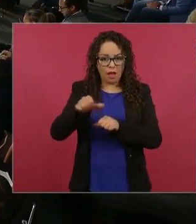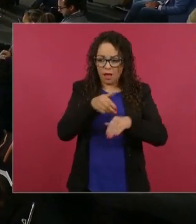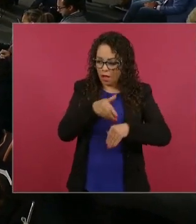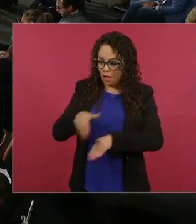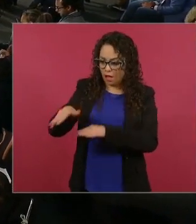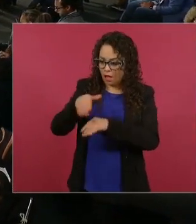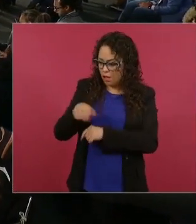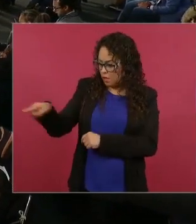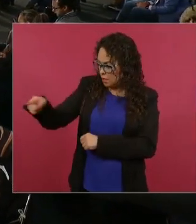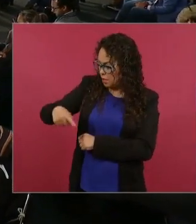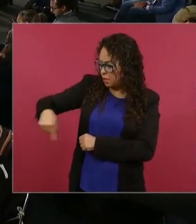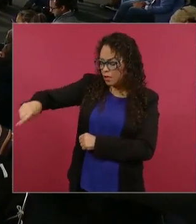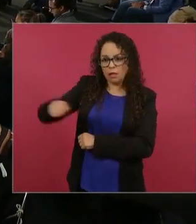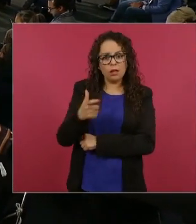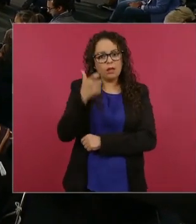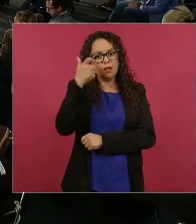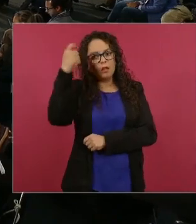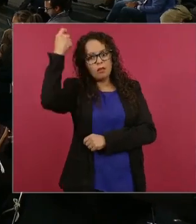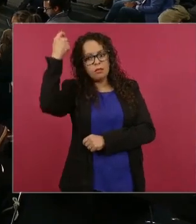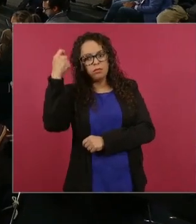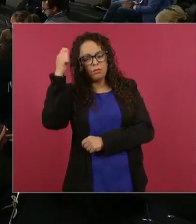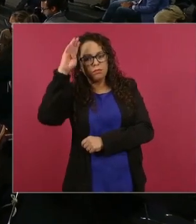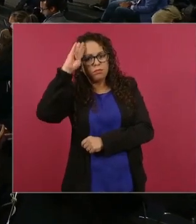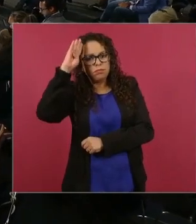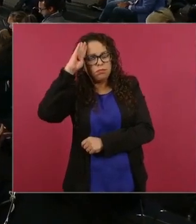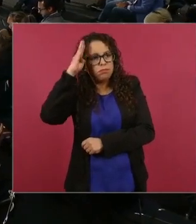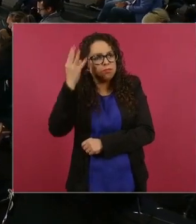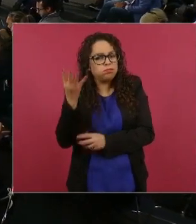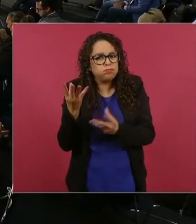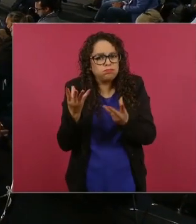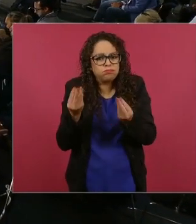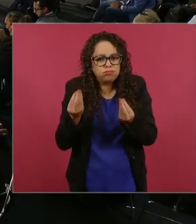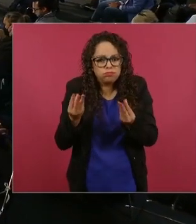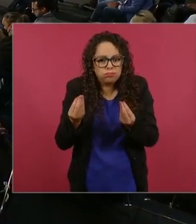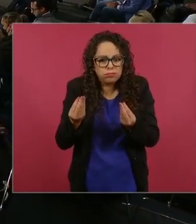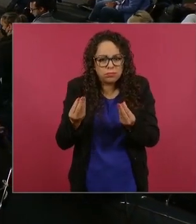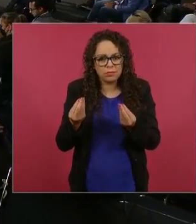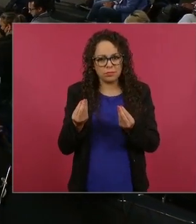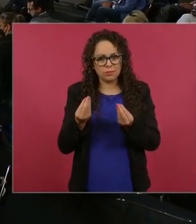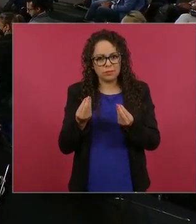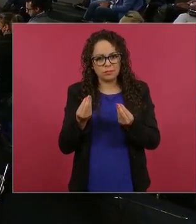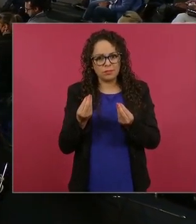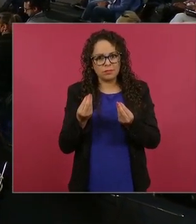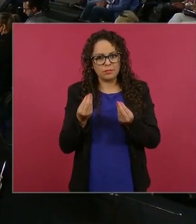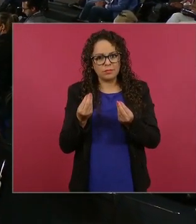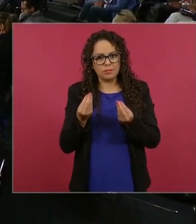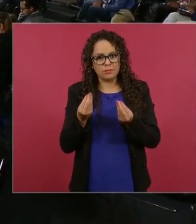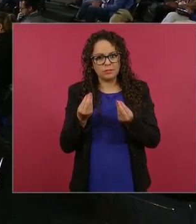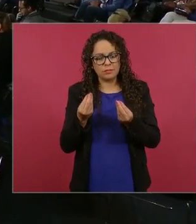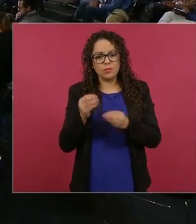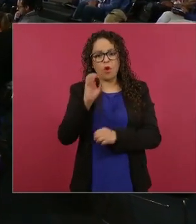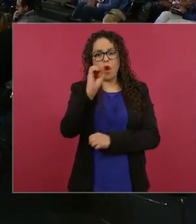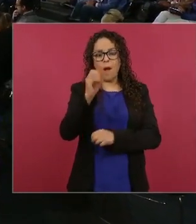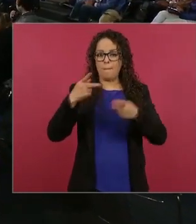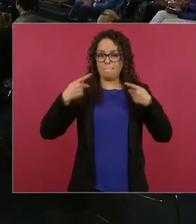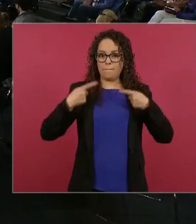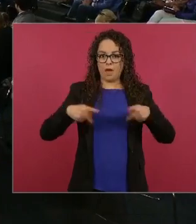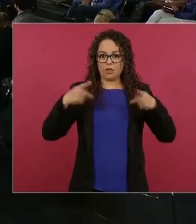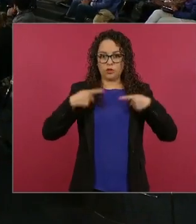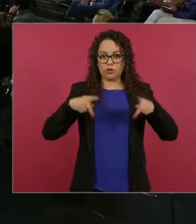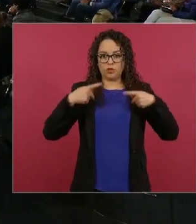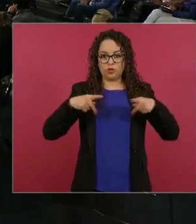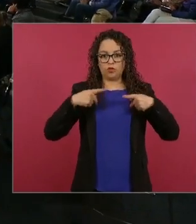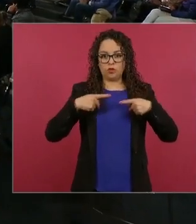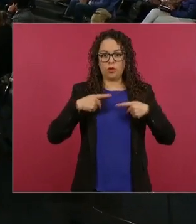un estado mayor presidencial, un cuerpo de élite de ocho mil elementos para cuidarlo